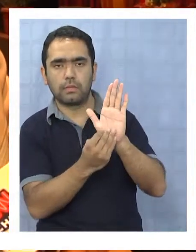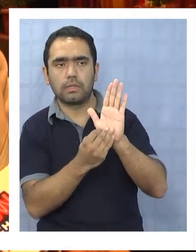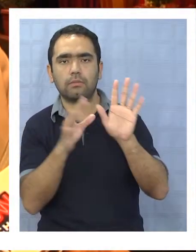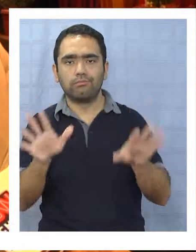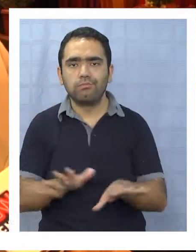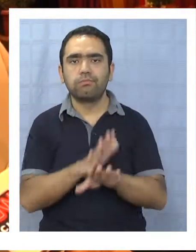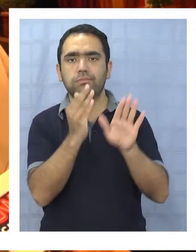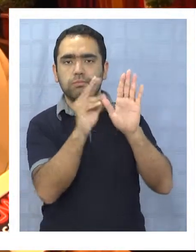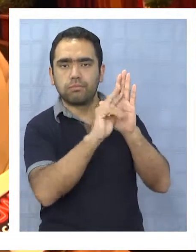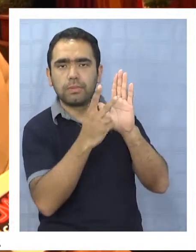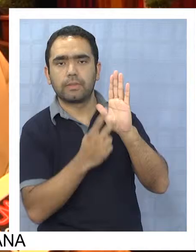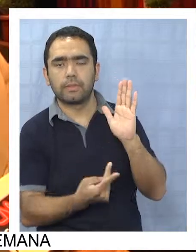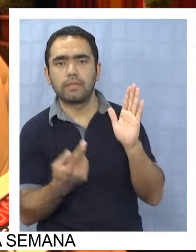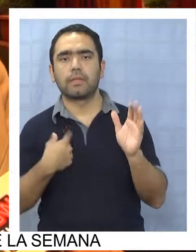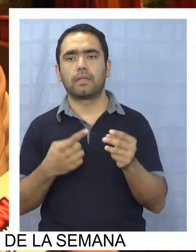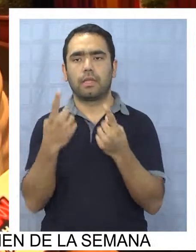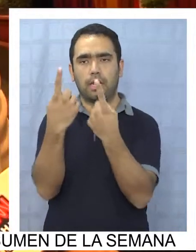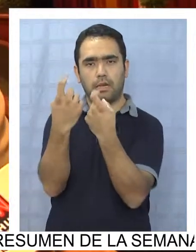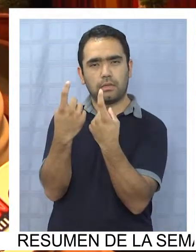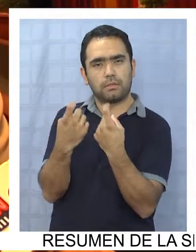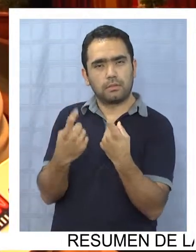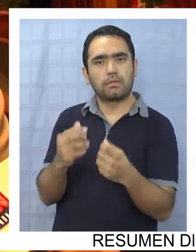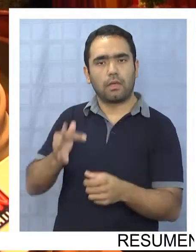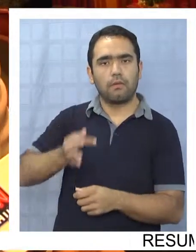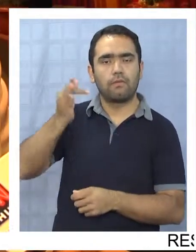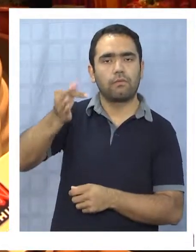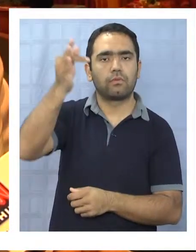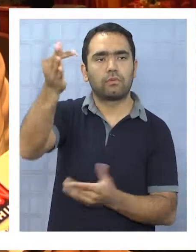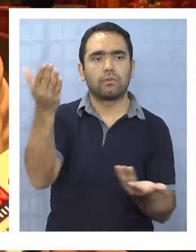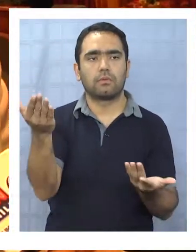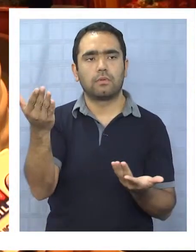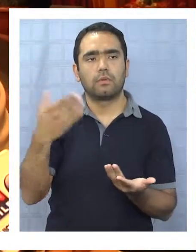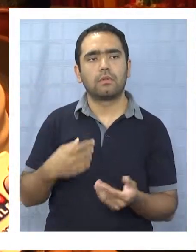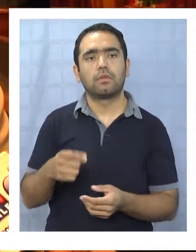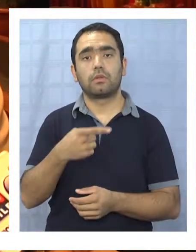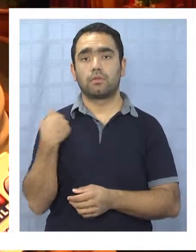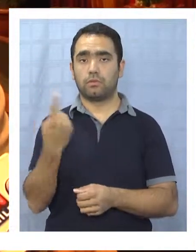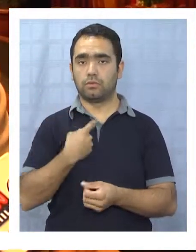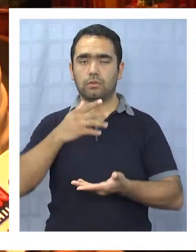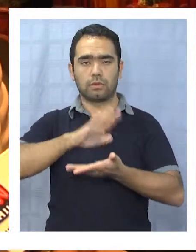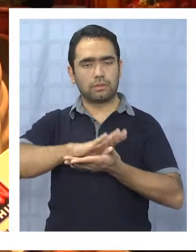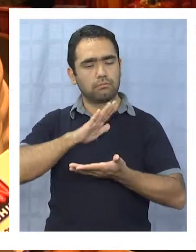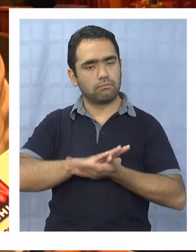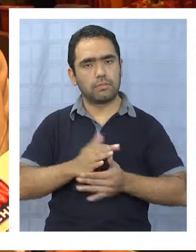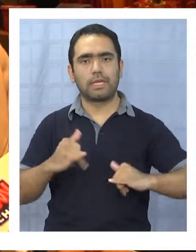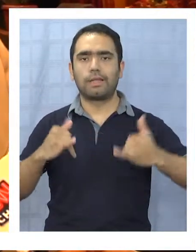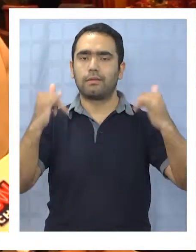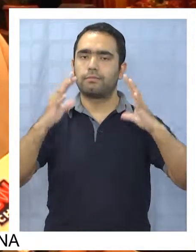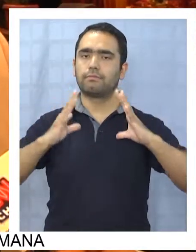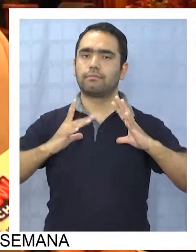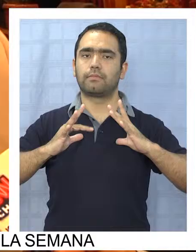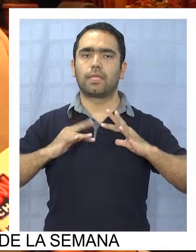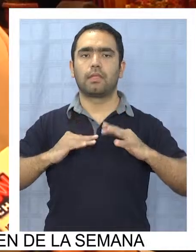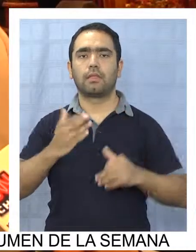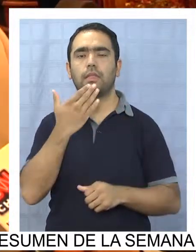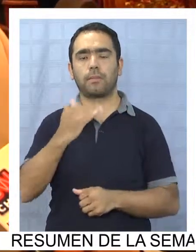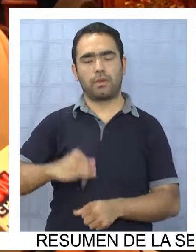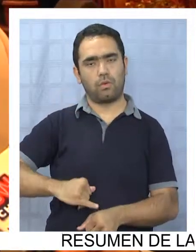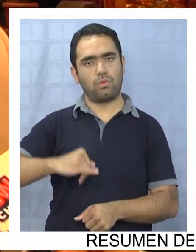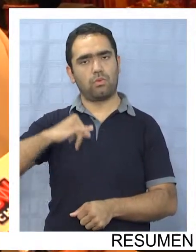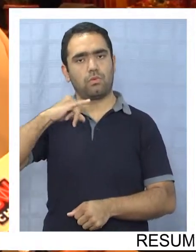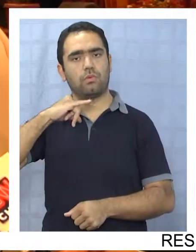incluso de las necesidades que vienen en el futuro. Por lo tanto celebramos con mucha alegría y con mucho